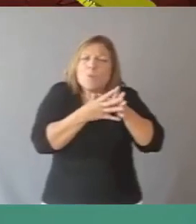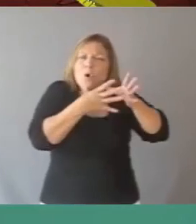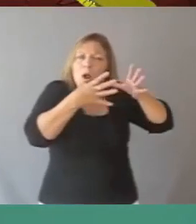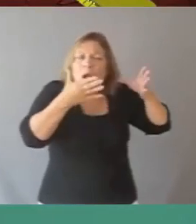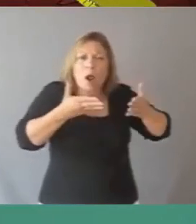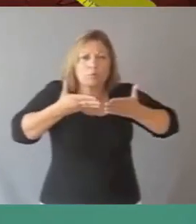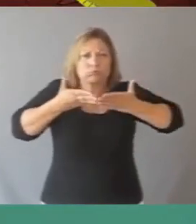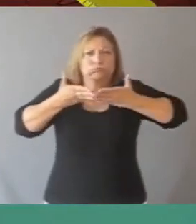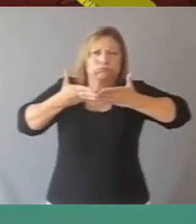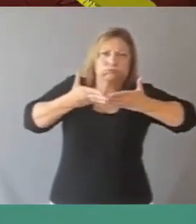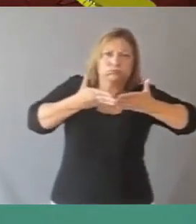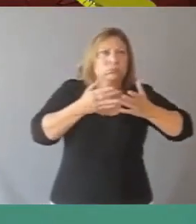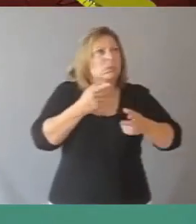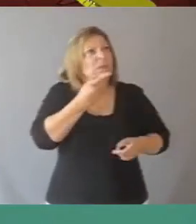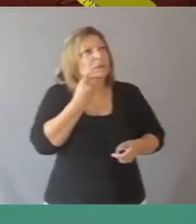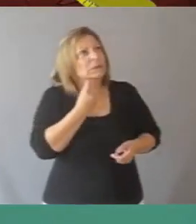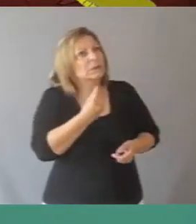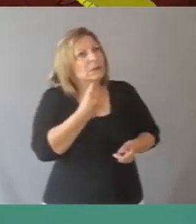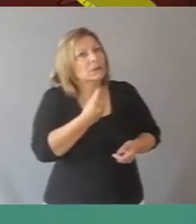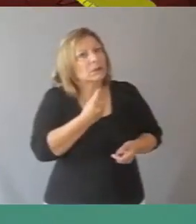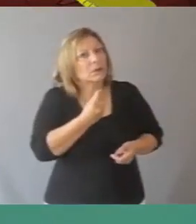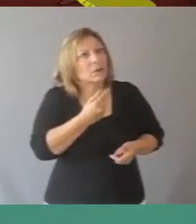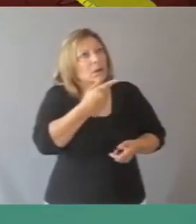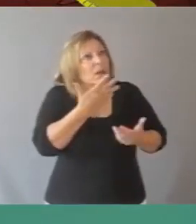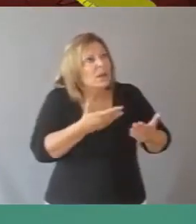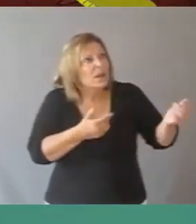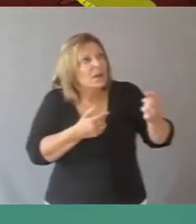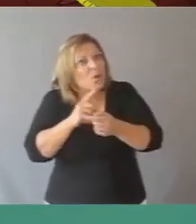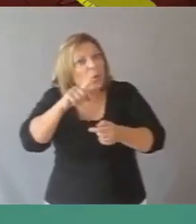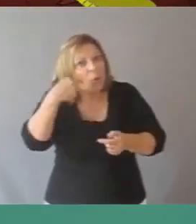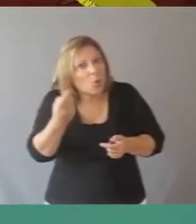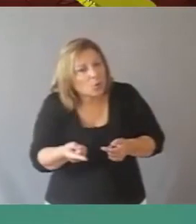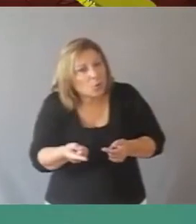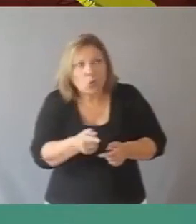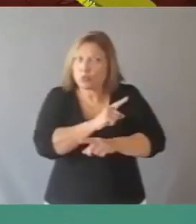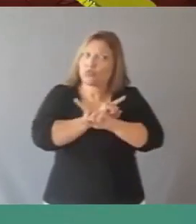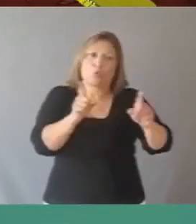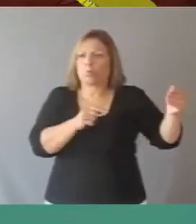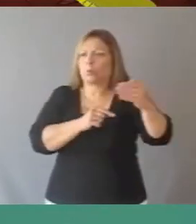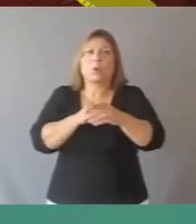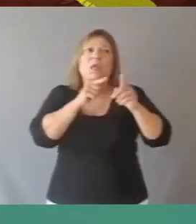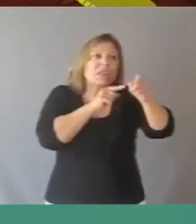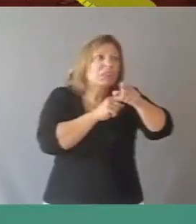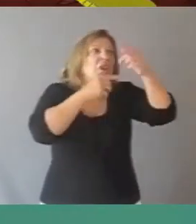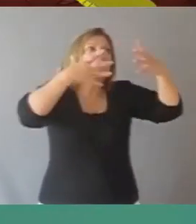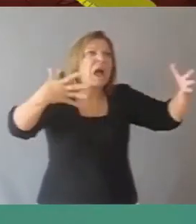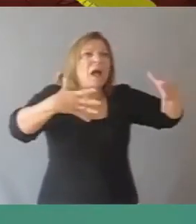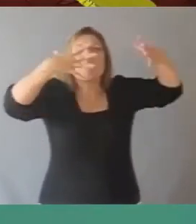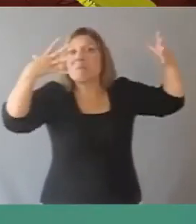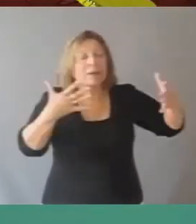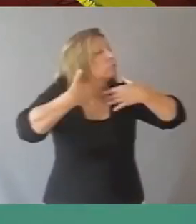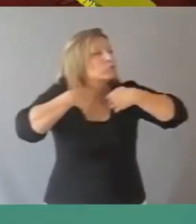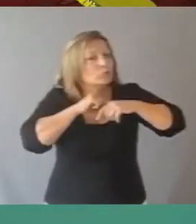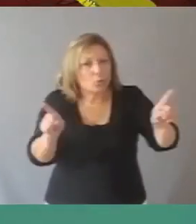otro. ¿Qué nuevo vapor era ese? —¿Ese también quería pasar? —No iba a pasar, ¿no? Ni ese, ni